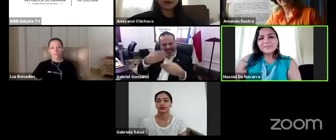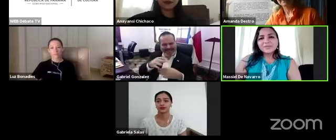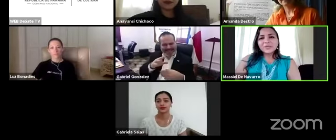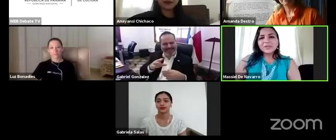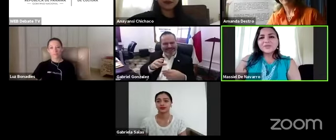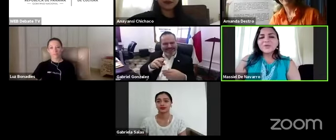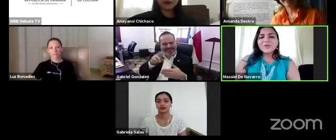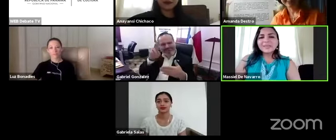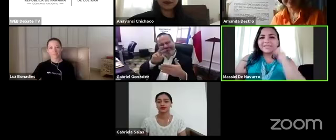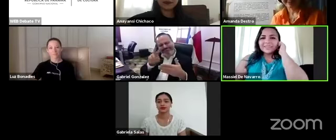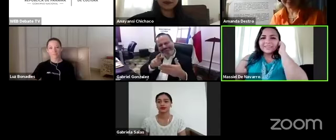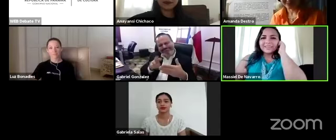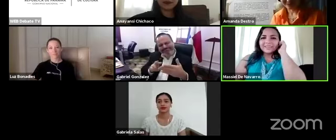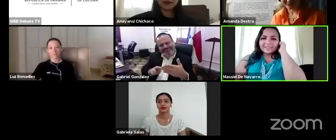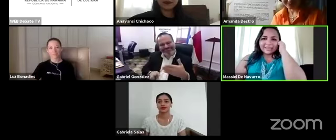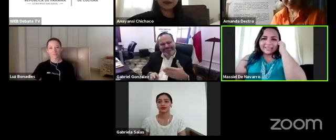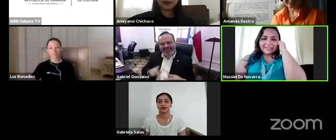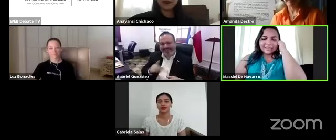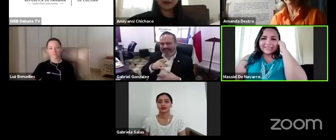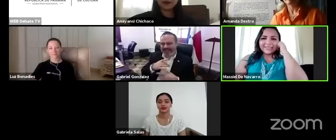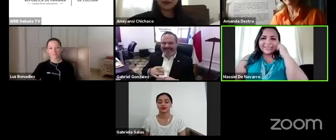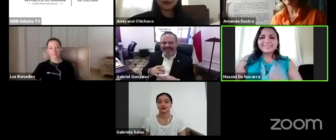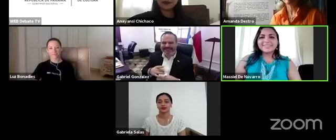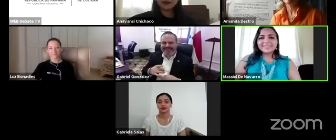estoy viendo algunos comentarios que están